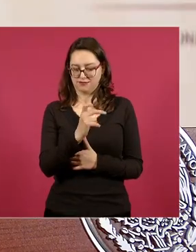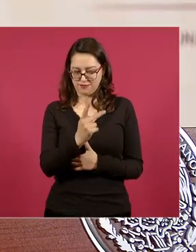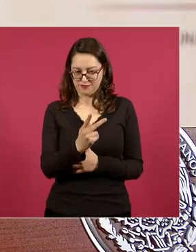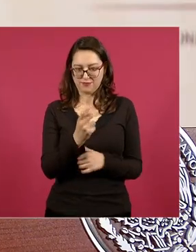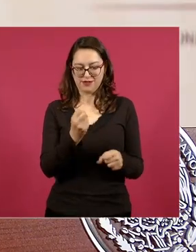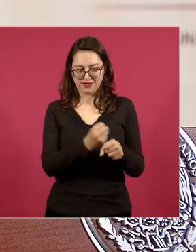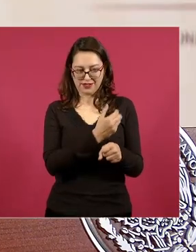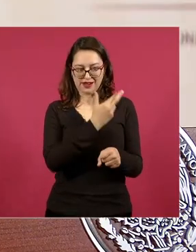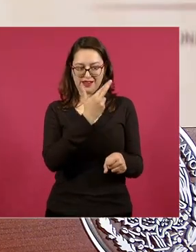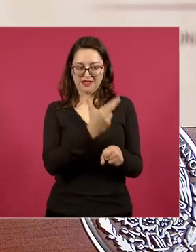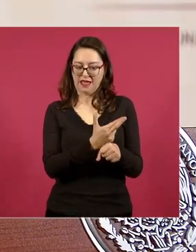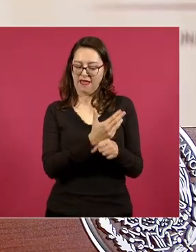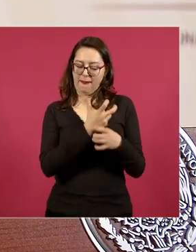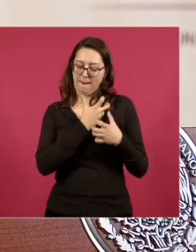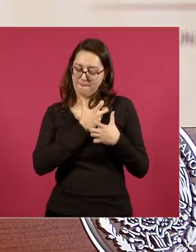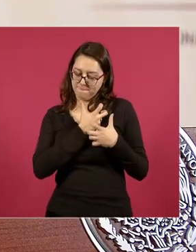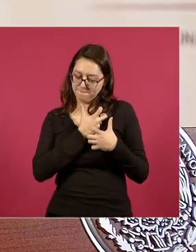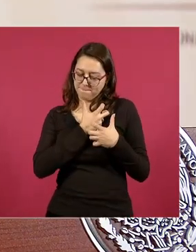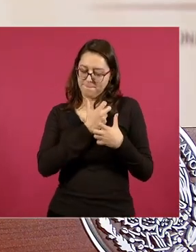y ya la hiciste